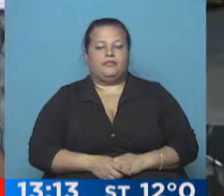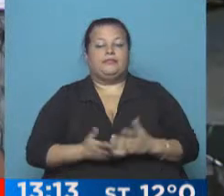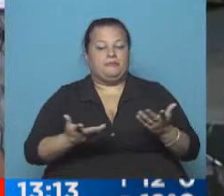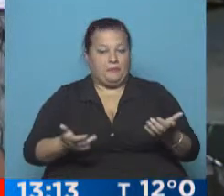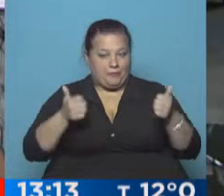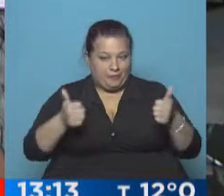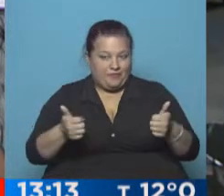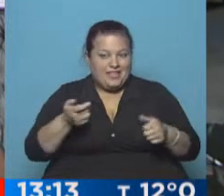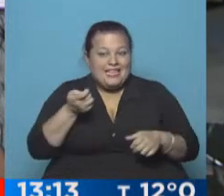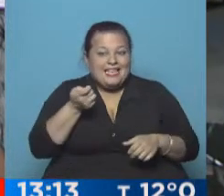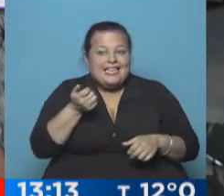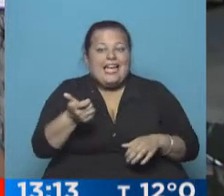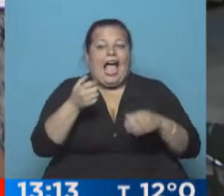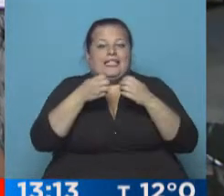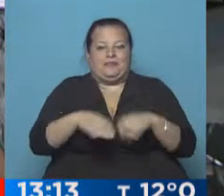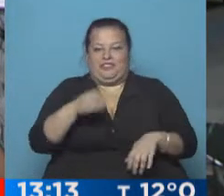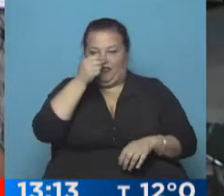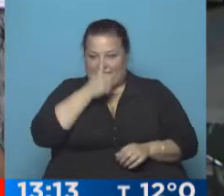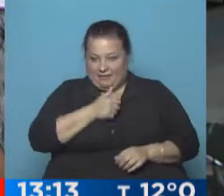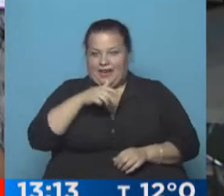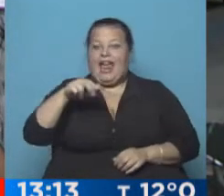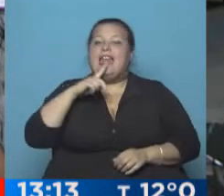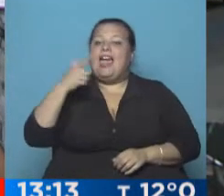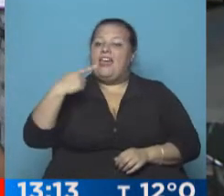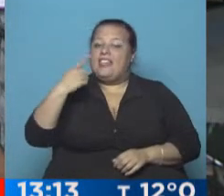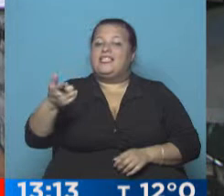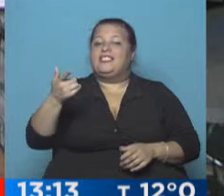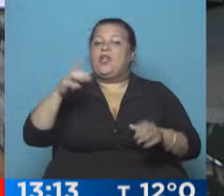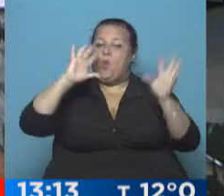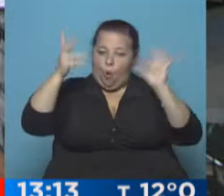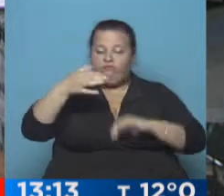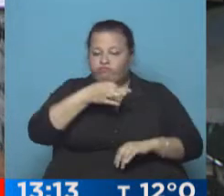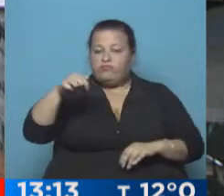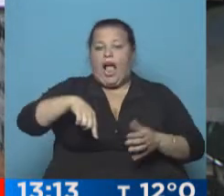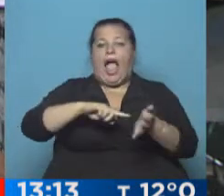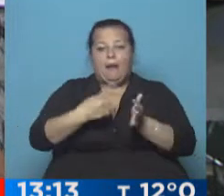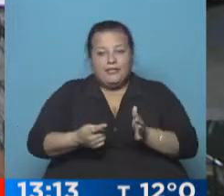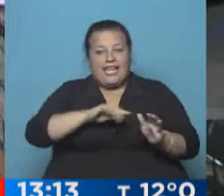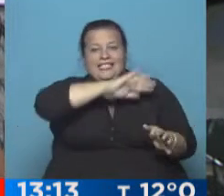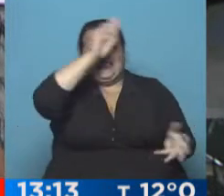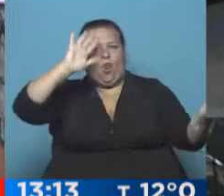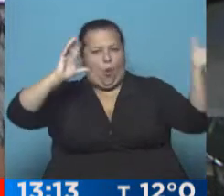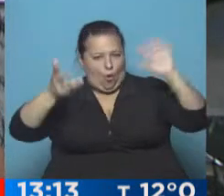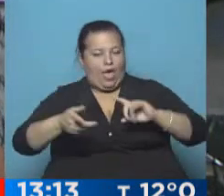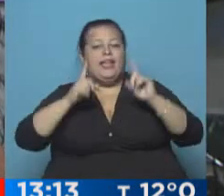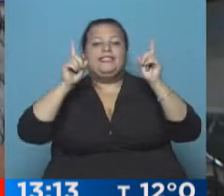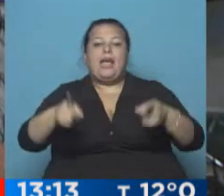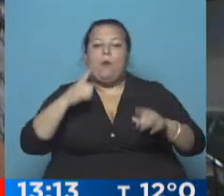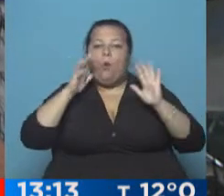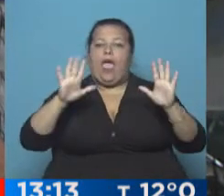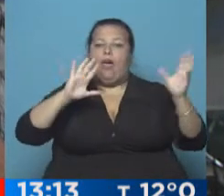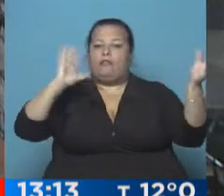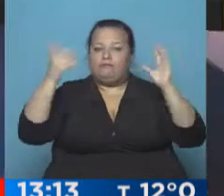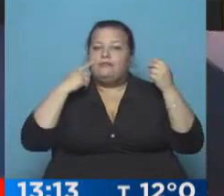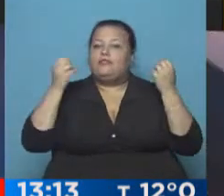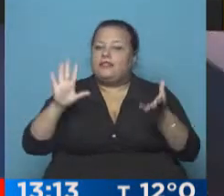Bien, estamos casi casi comenzando un fin de semana. Nadia nos dijo que iba a estar nublado efectivamente hoy en la capital federal, el cielo está cubierto. Y también hay alerta sola,